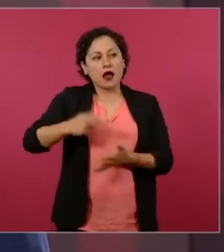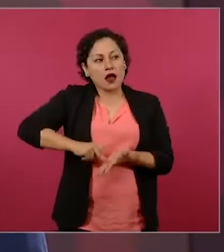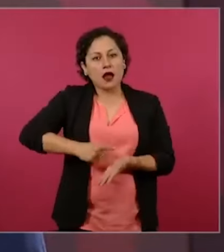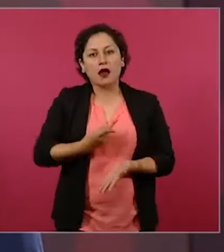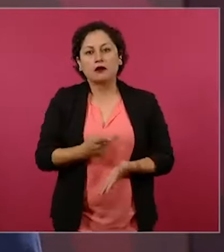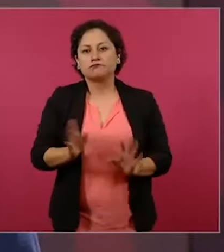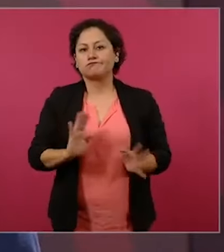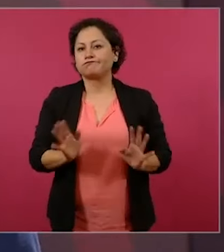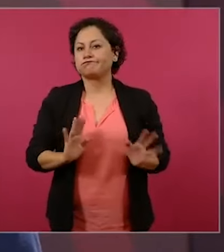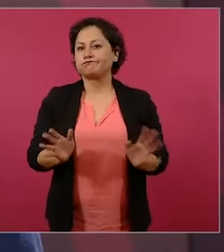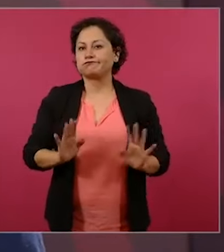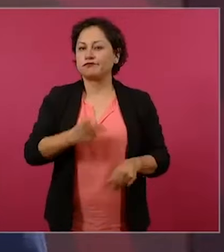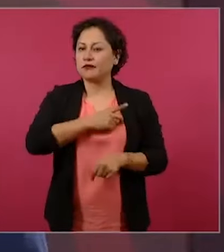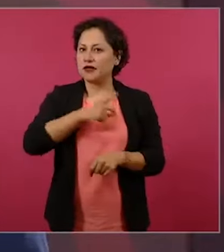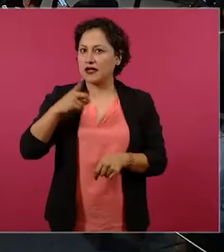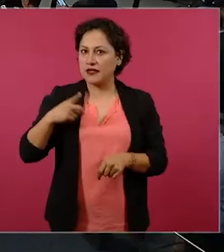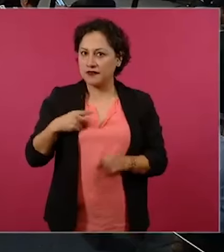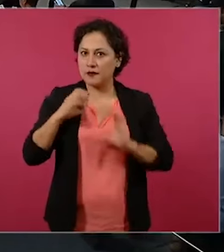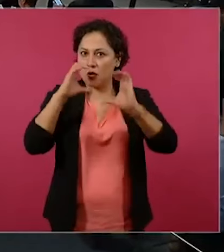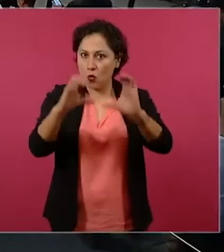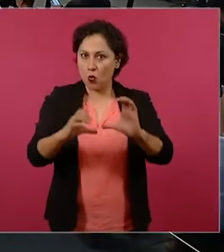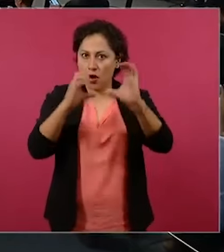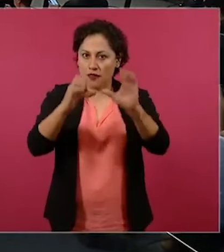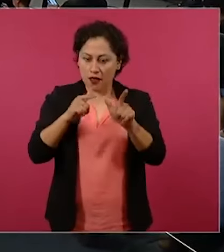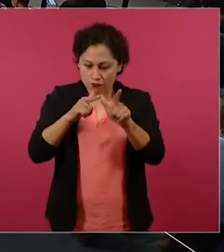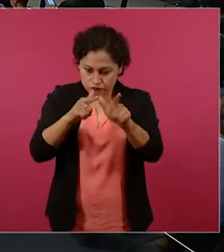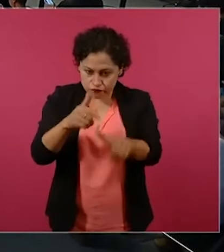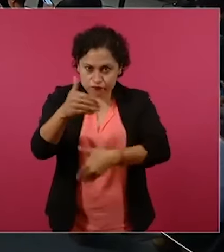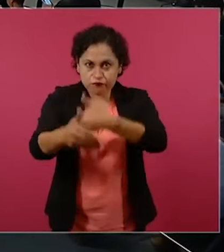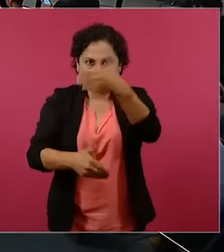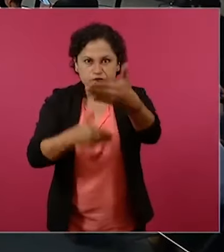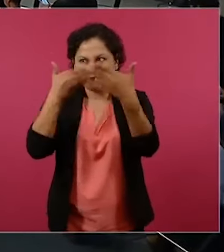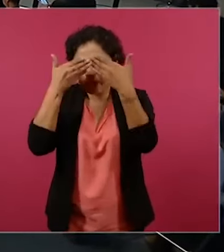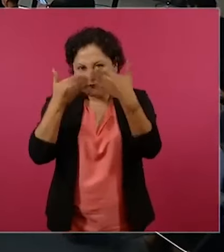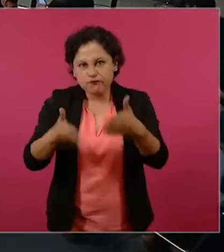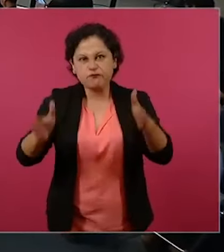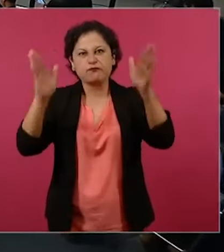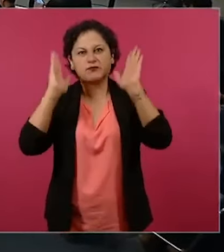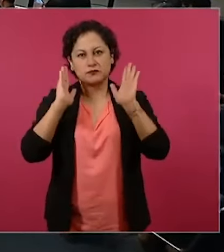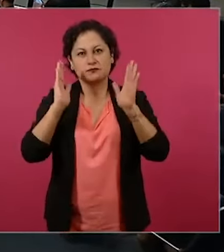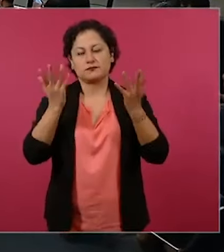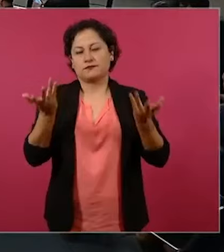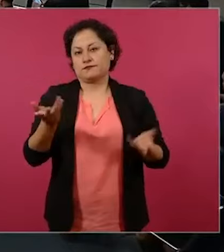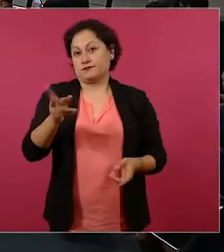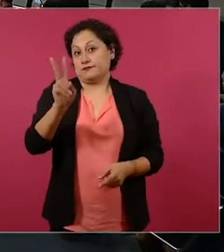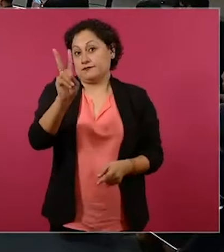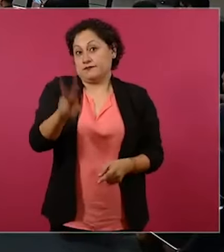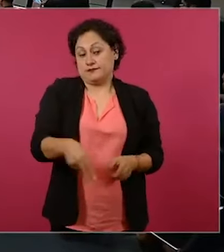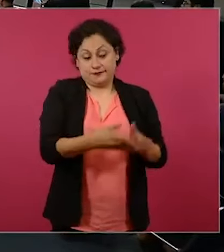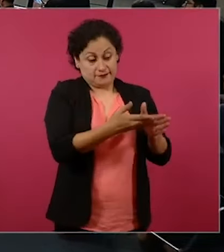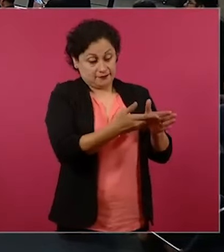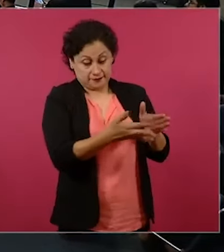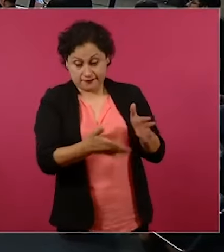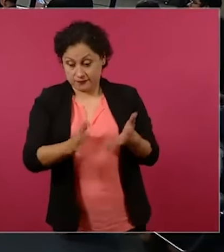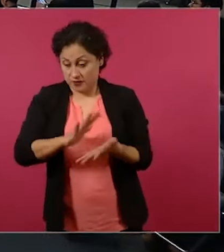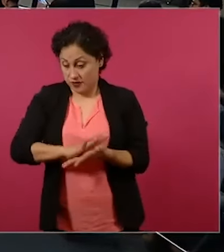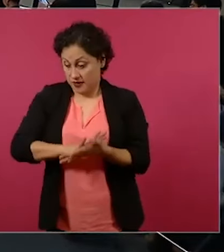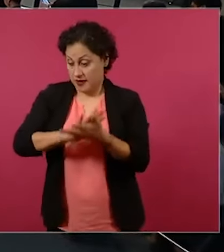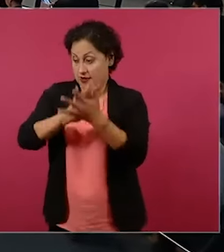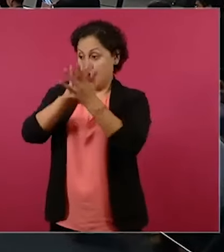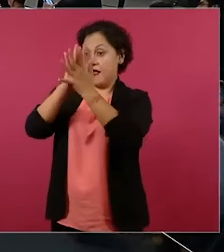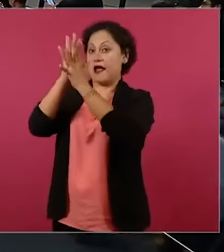Una de las cosas que hemos logrado, falta mucho,